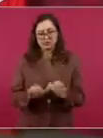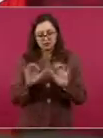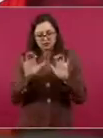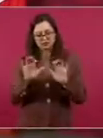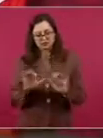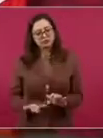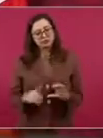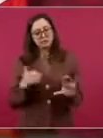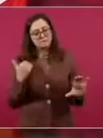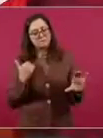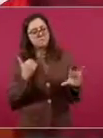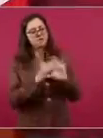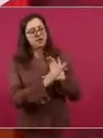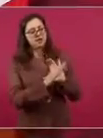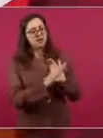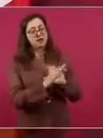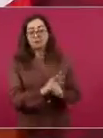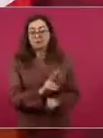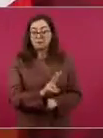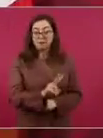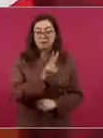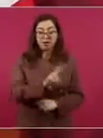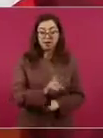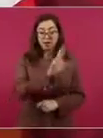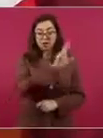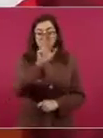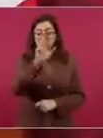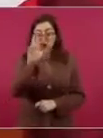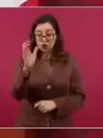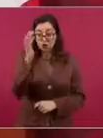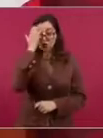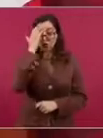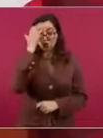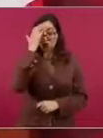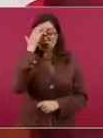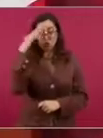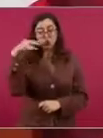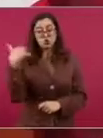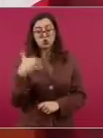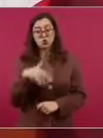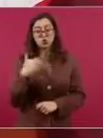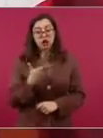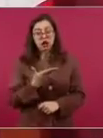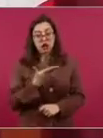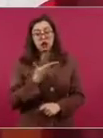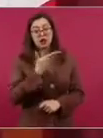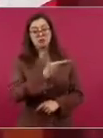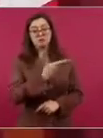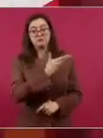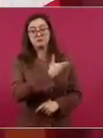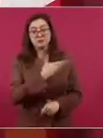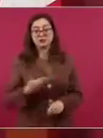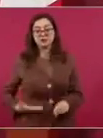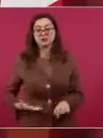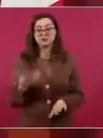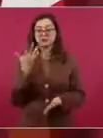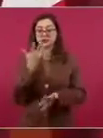es el único de los presidentes de Estados Unidos